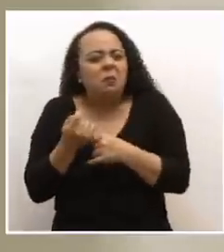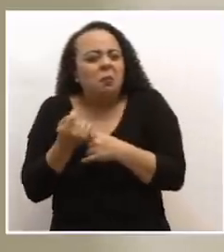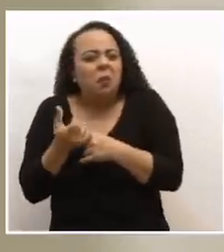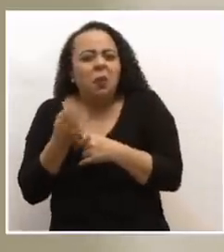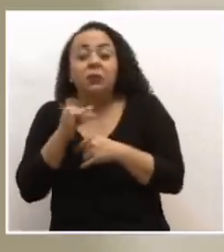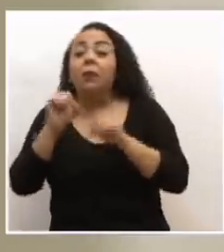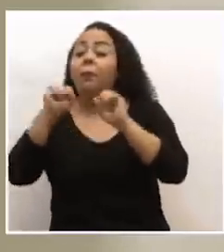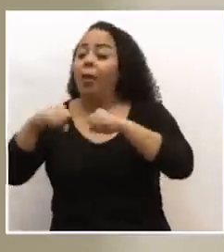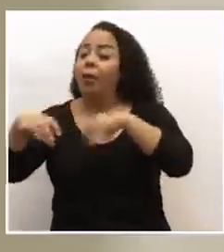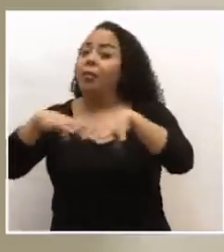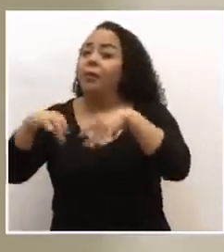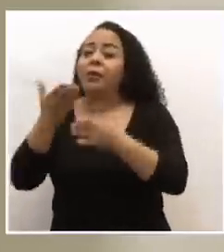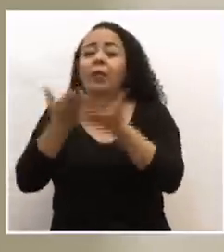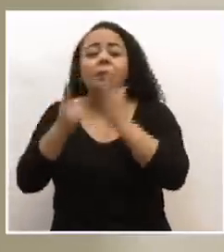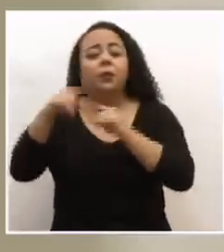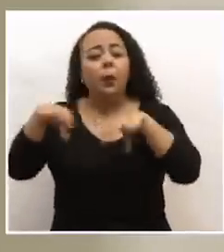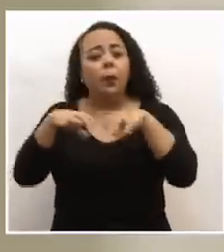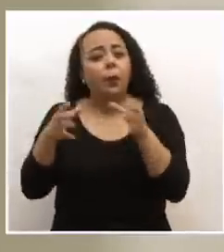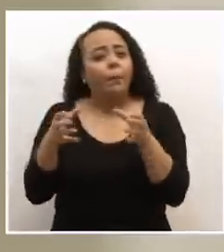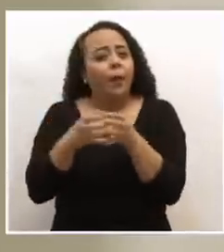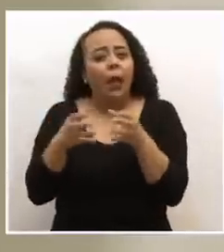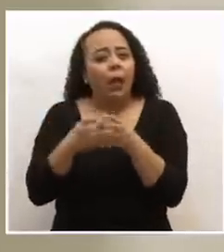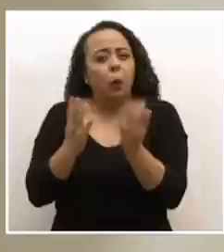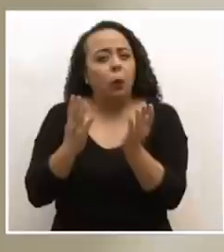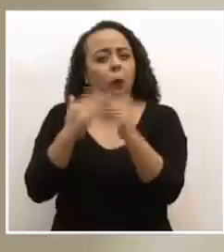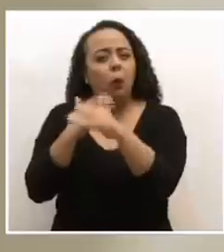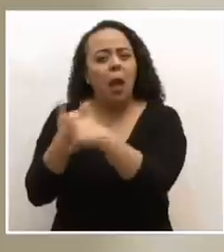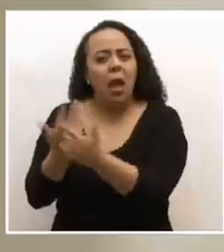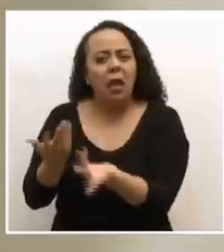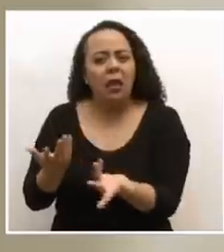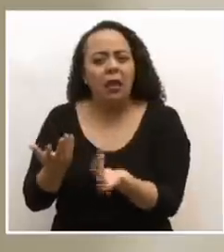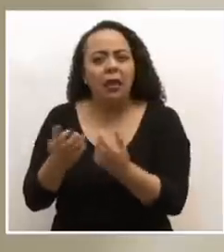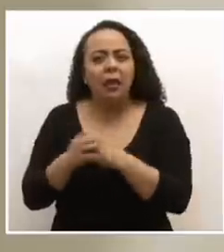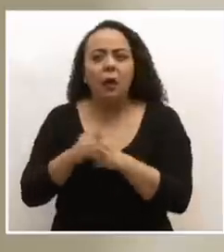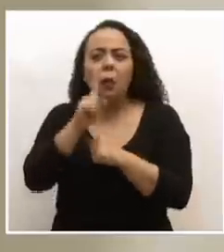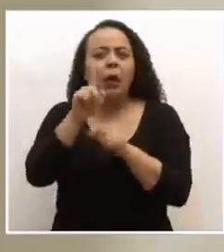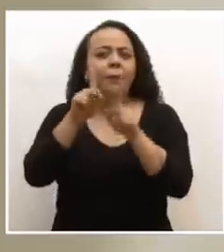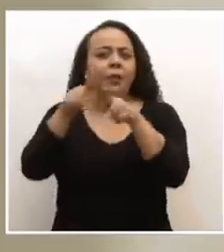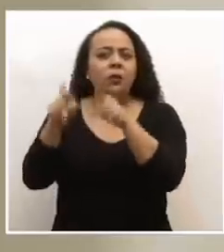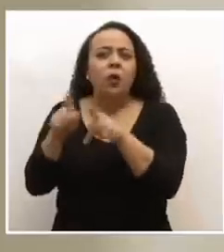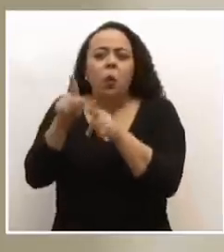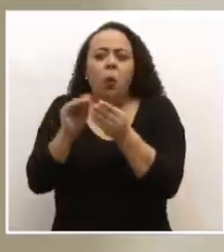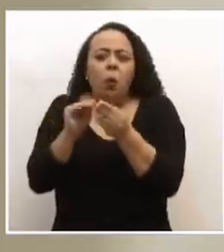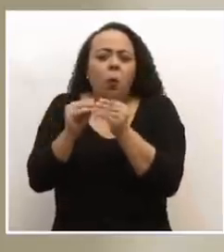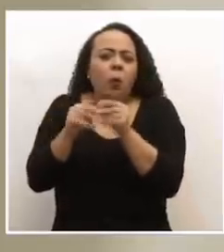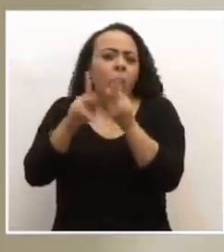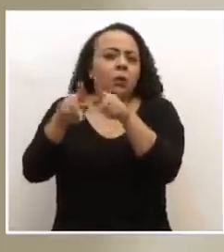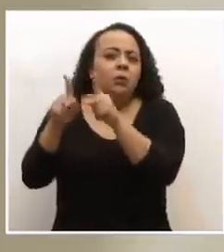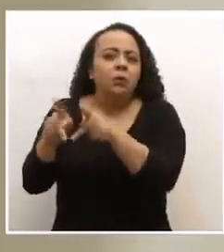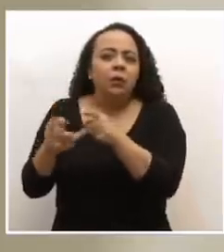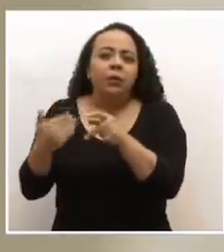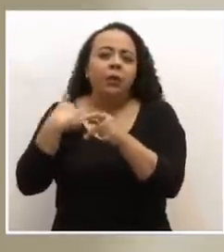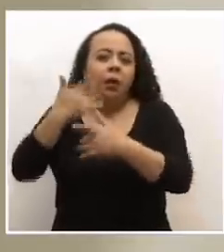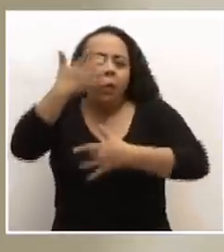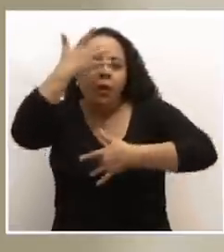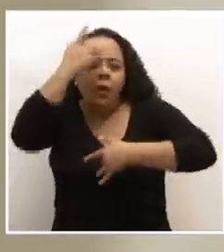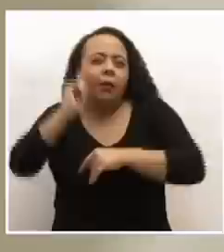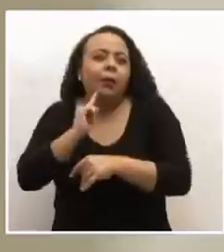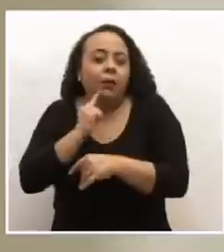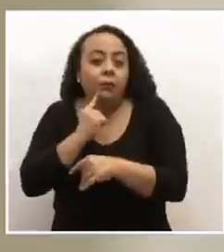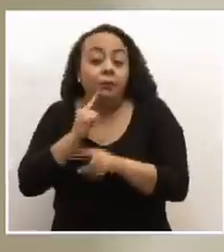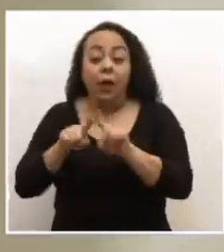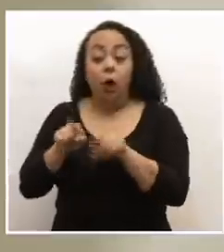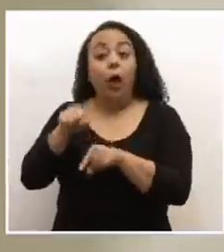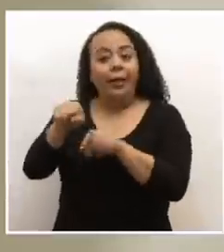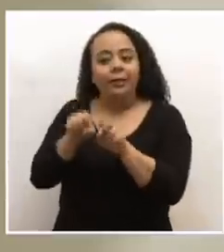eventos, que tal vez en un evento más pequeño no vaya a haber una persona o una cantidad de personas que tengan enfermedad grave, pero